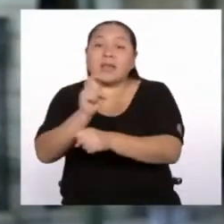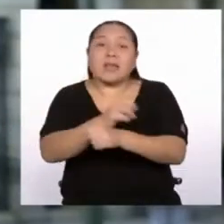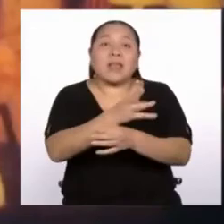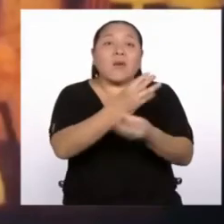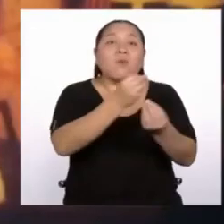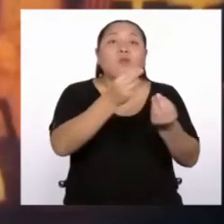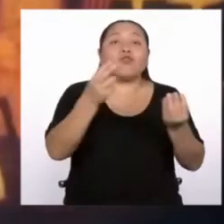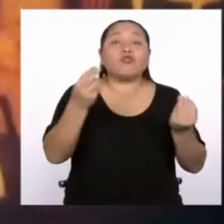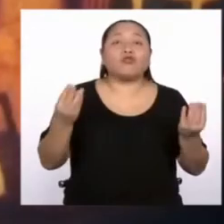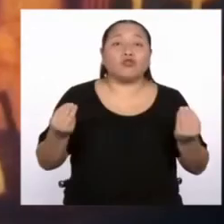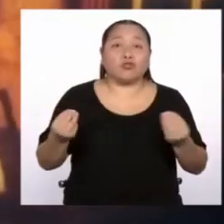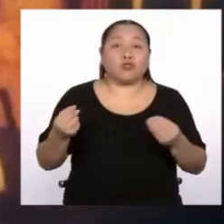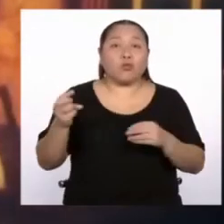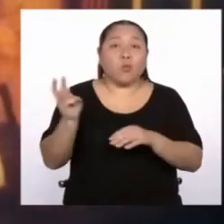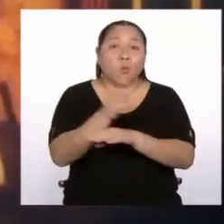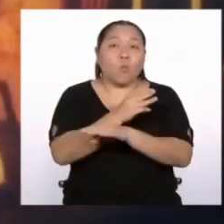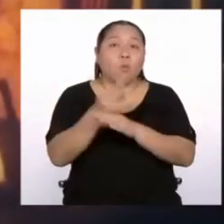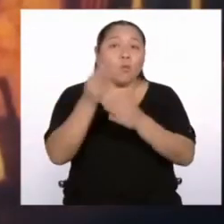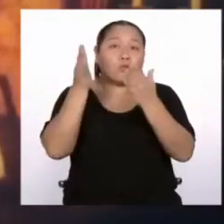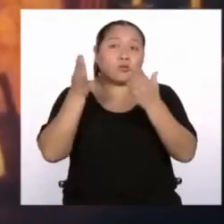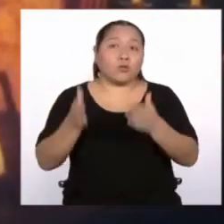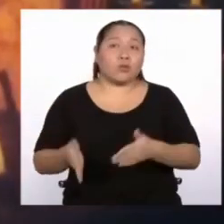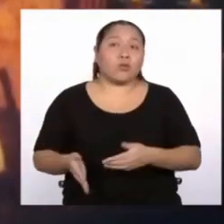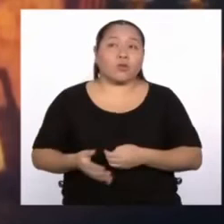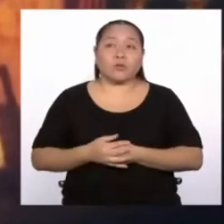músicos.